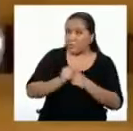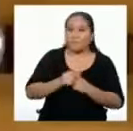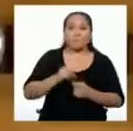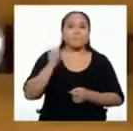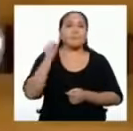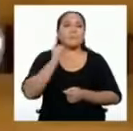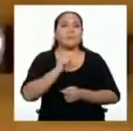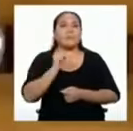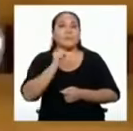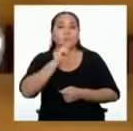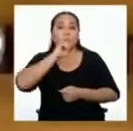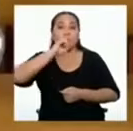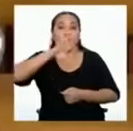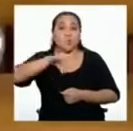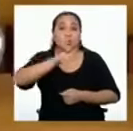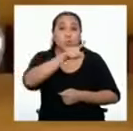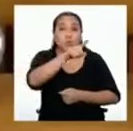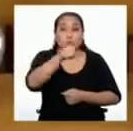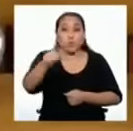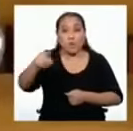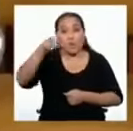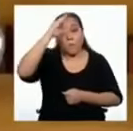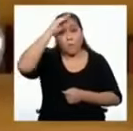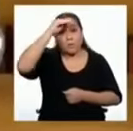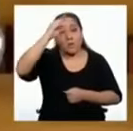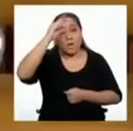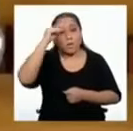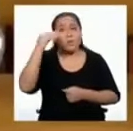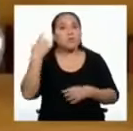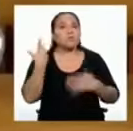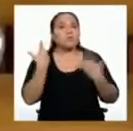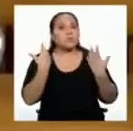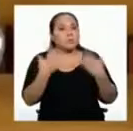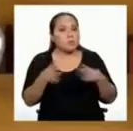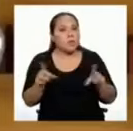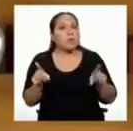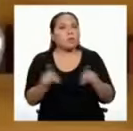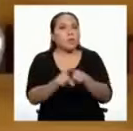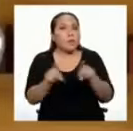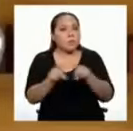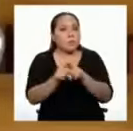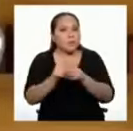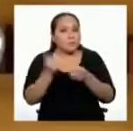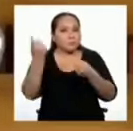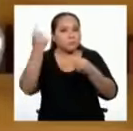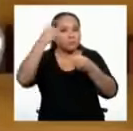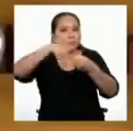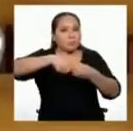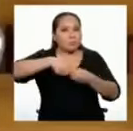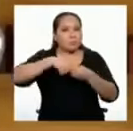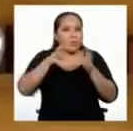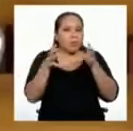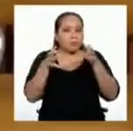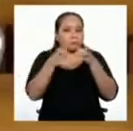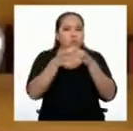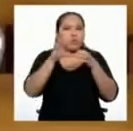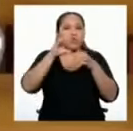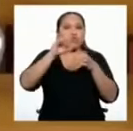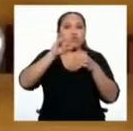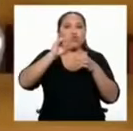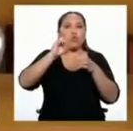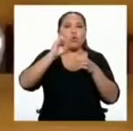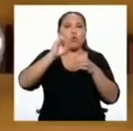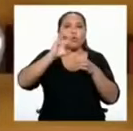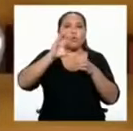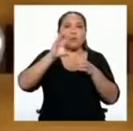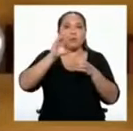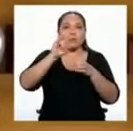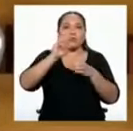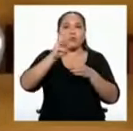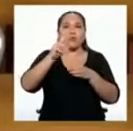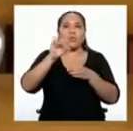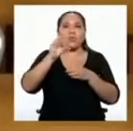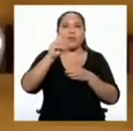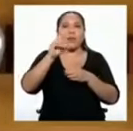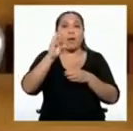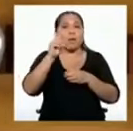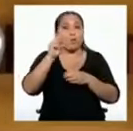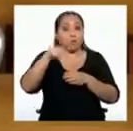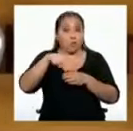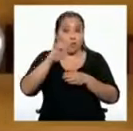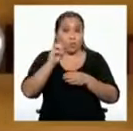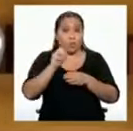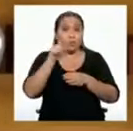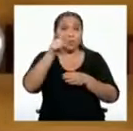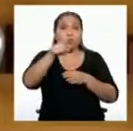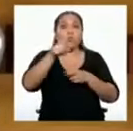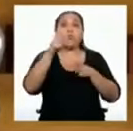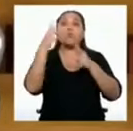mencionado que ustedes, chicos y chicas, también son ciudadanos y ciudadanas. Que queden claro, es por esto que tienen